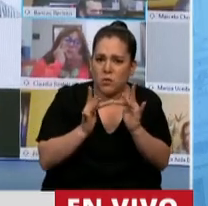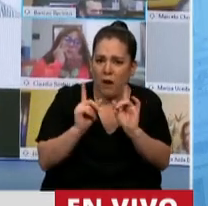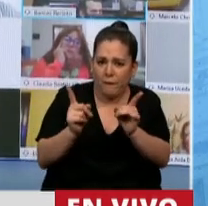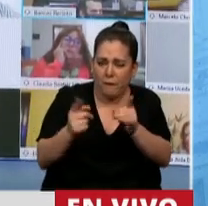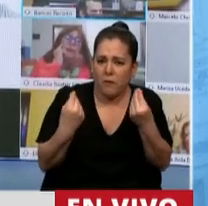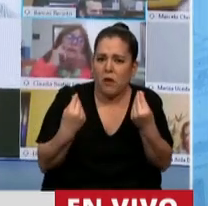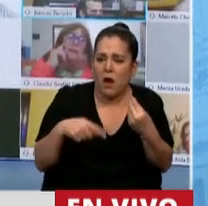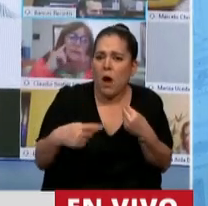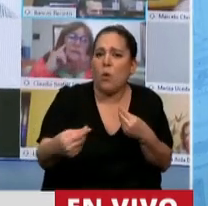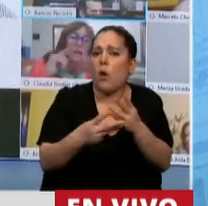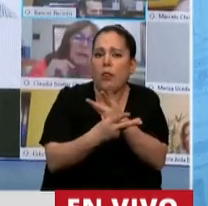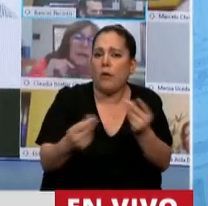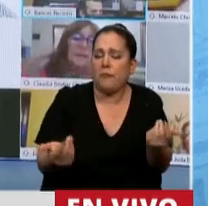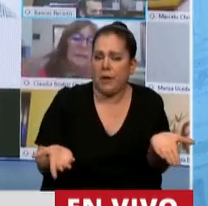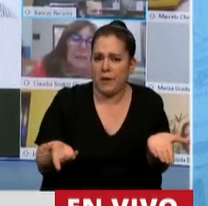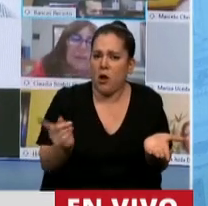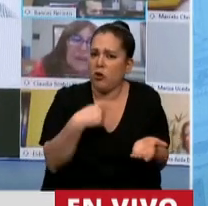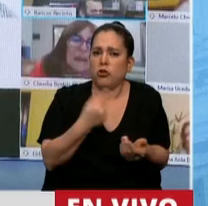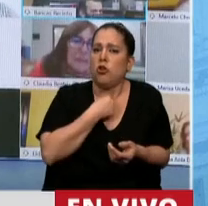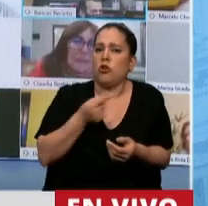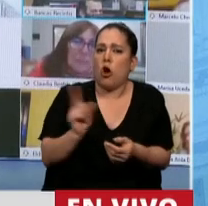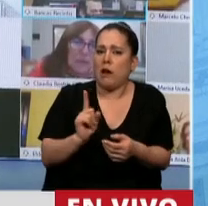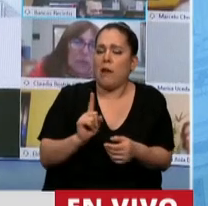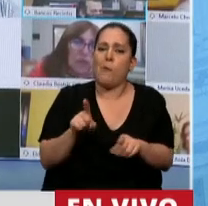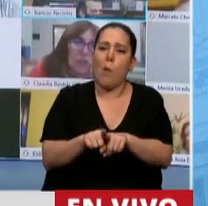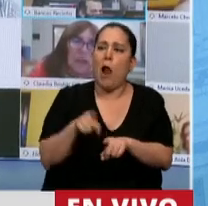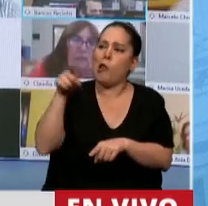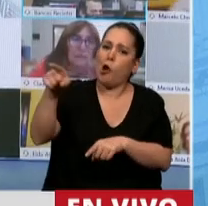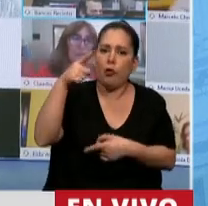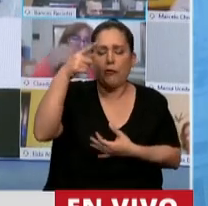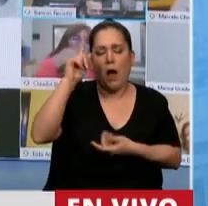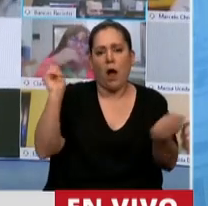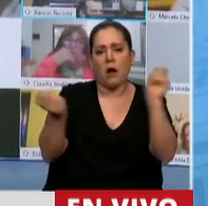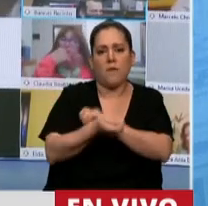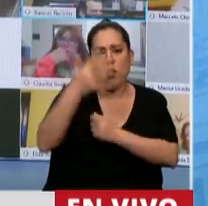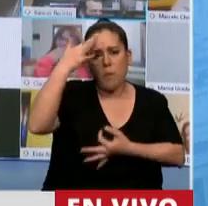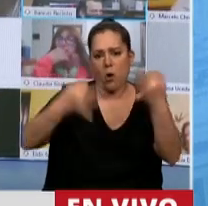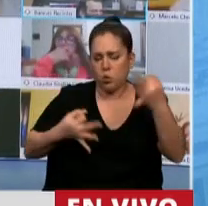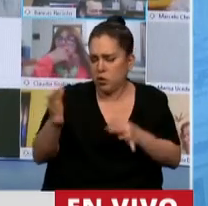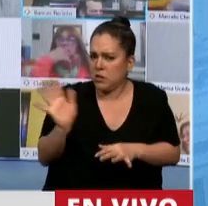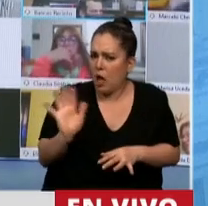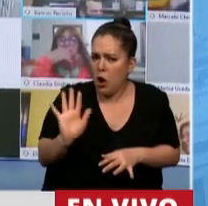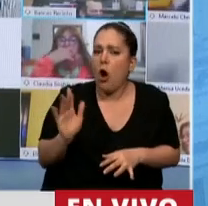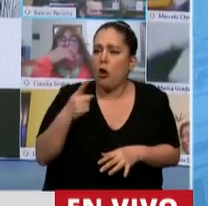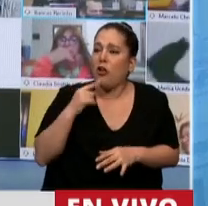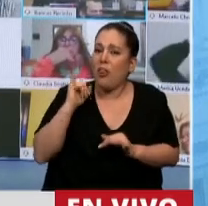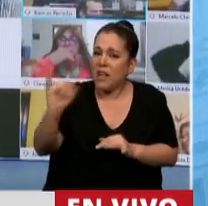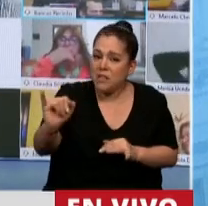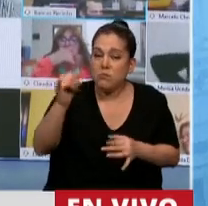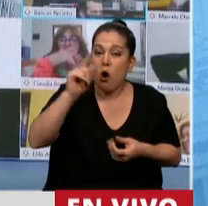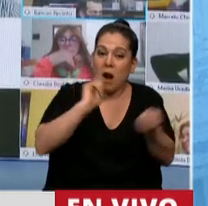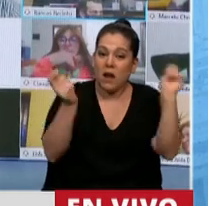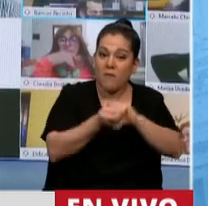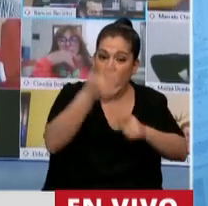pretenden. Y no nos oponemos a que trate la reforma de la justicia. Lo que sí le planteamos claramente es la reforma de la justicia